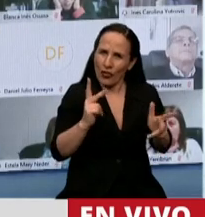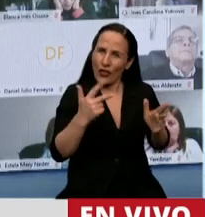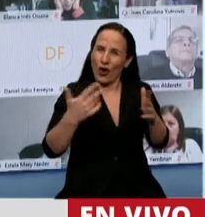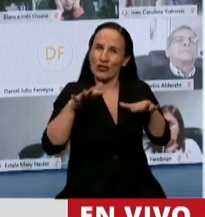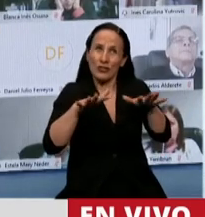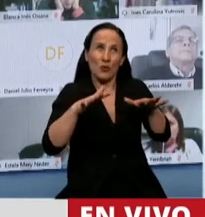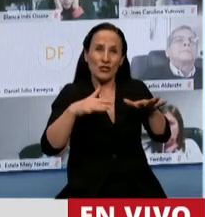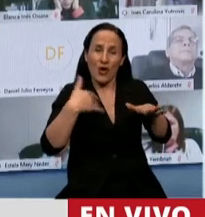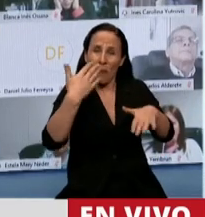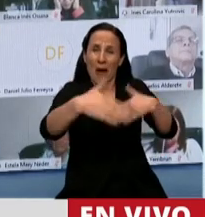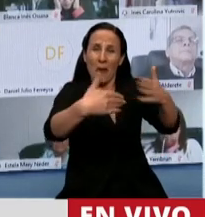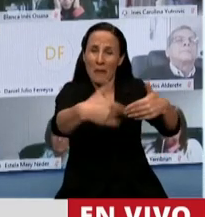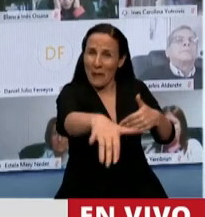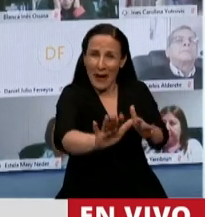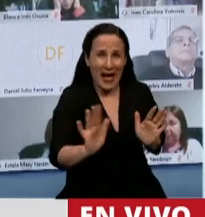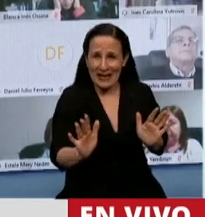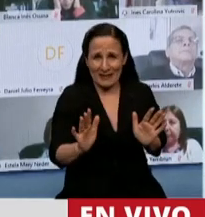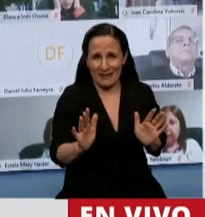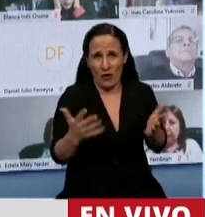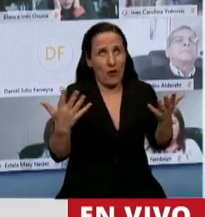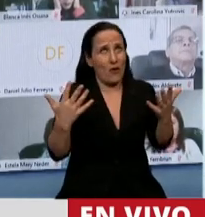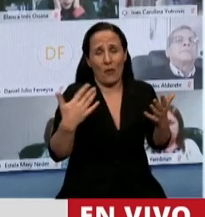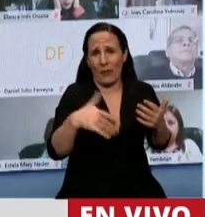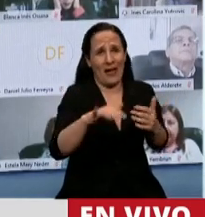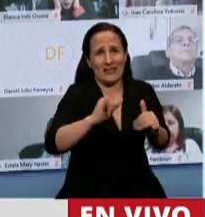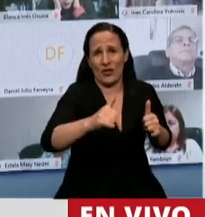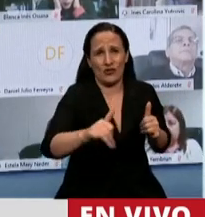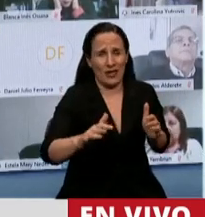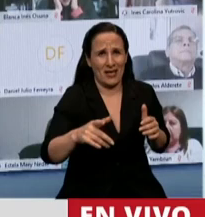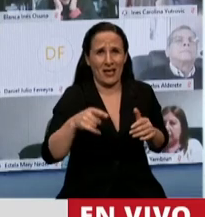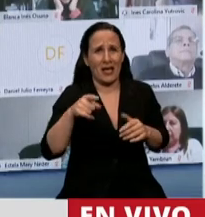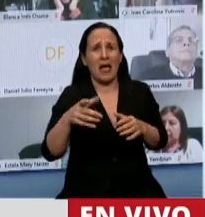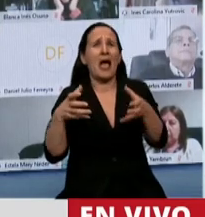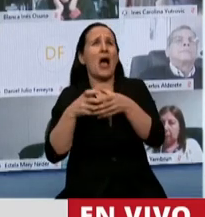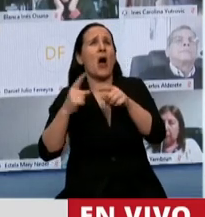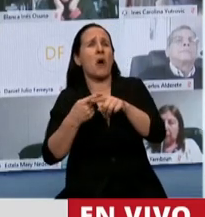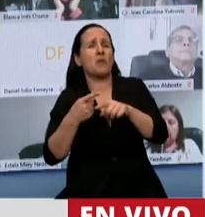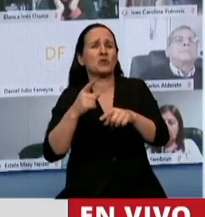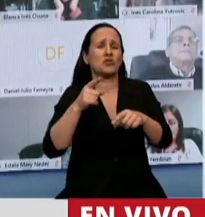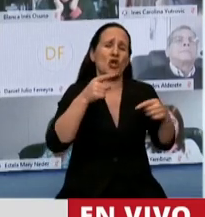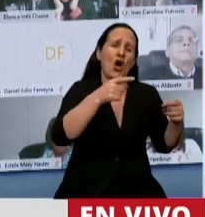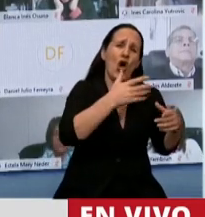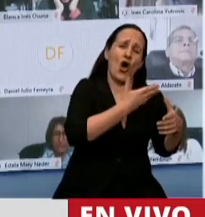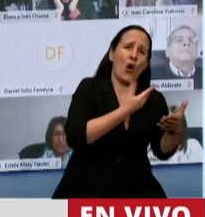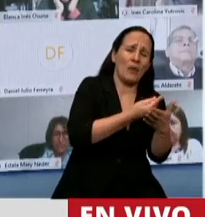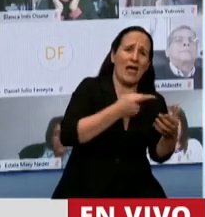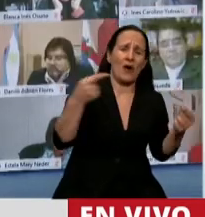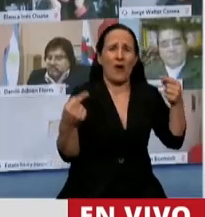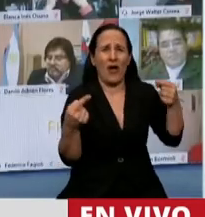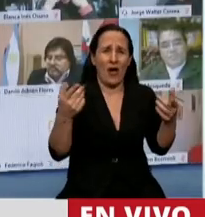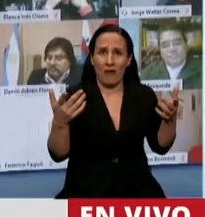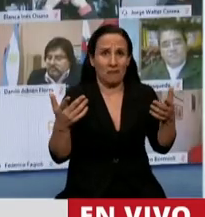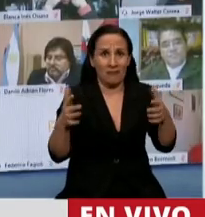que vamos a tener indefectiblemente quiere la oposición, no quiere el oficialismo, la realidad